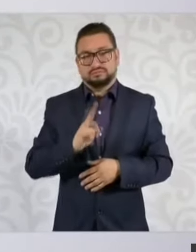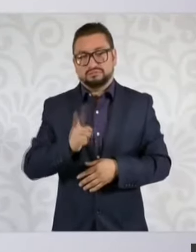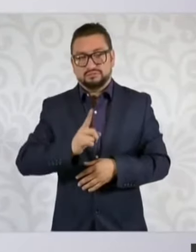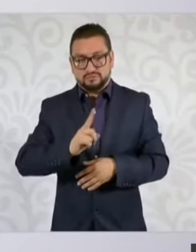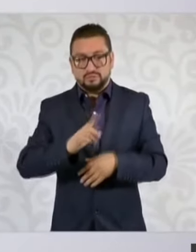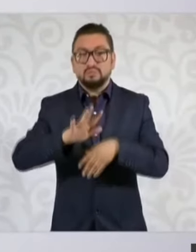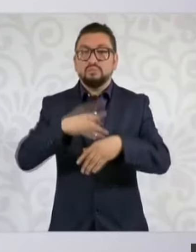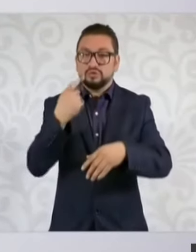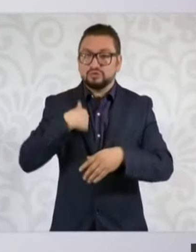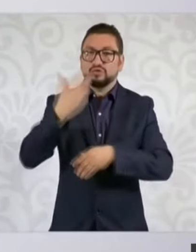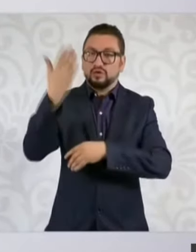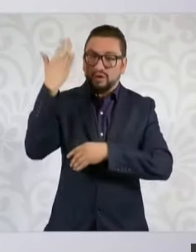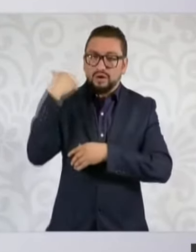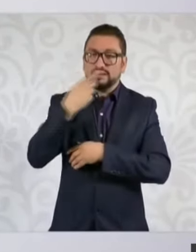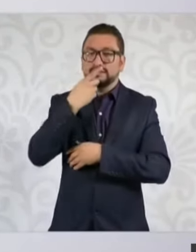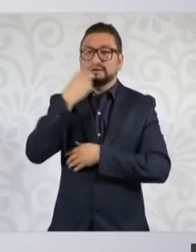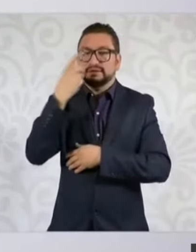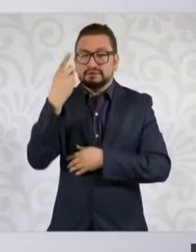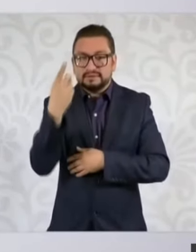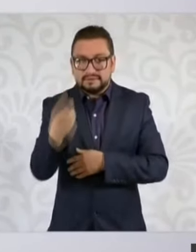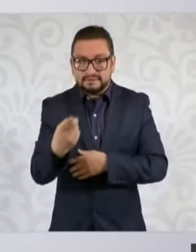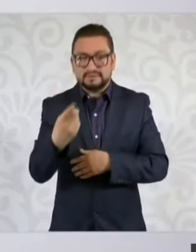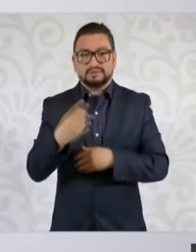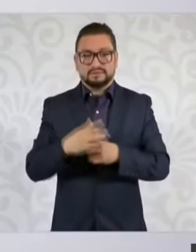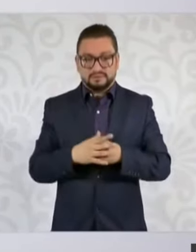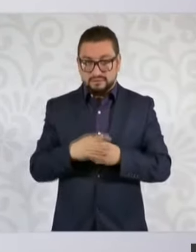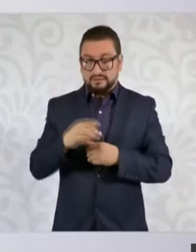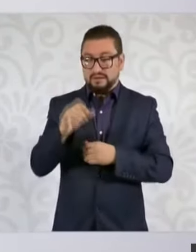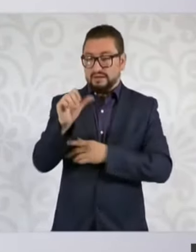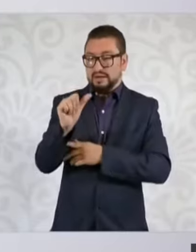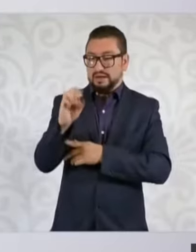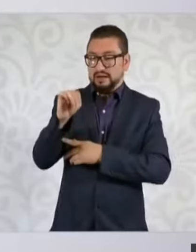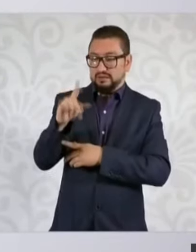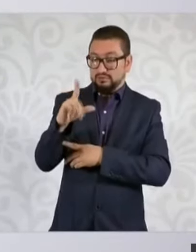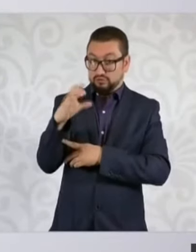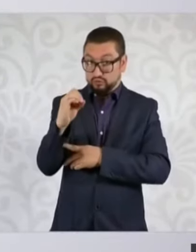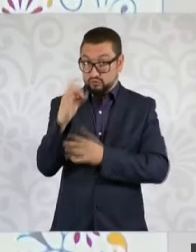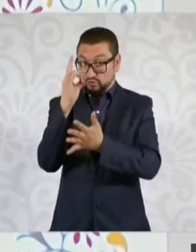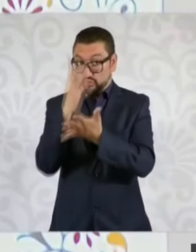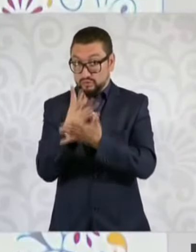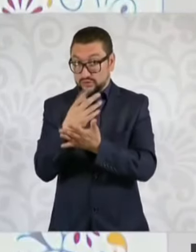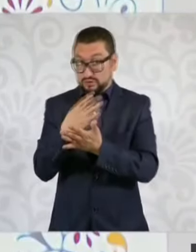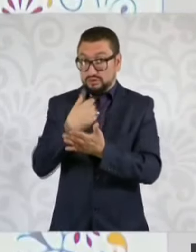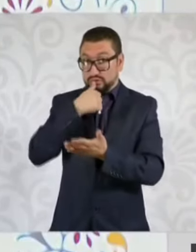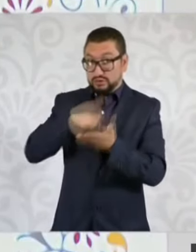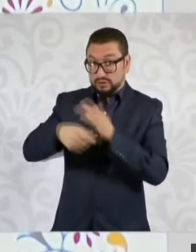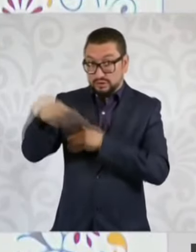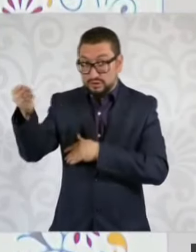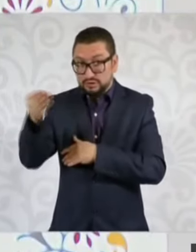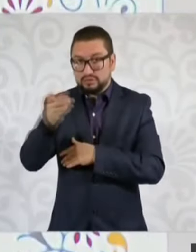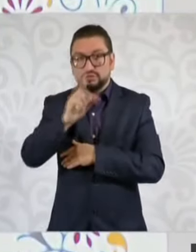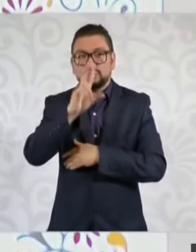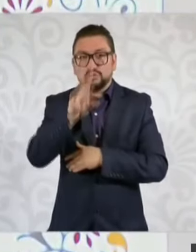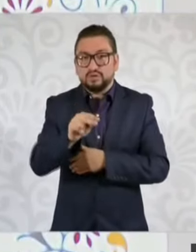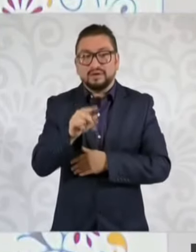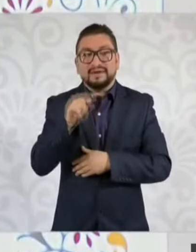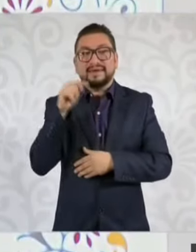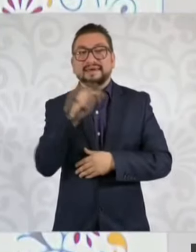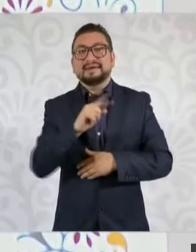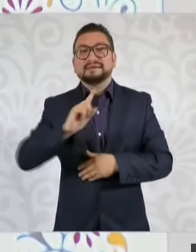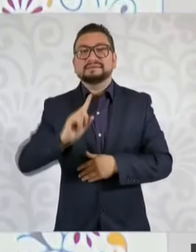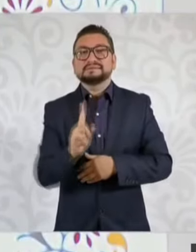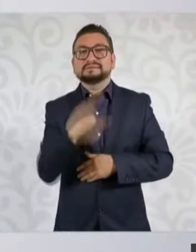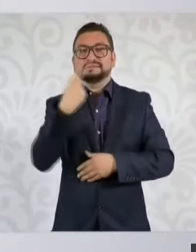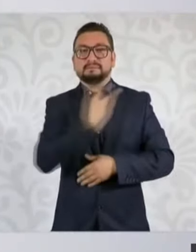lo dije en su momento, no sólo era Andrés Manuel López Obrador, el presidente de